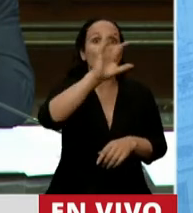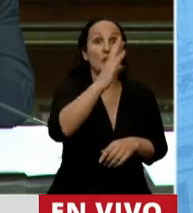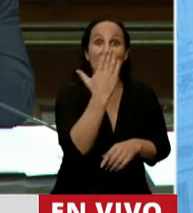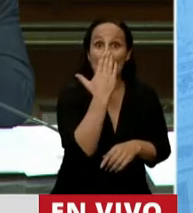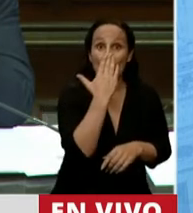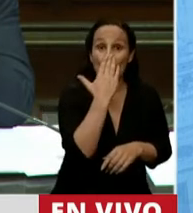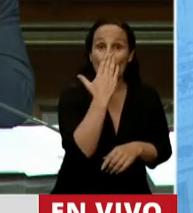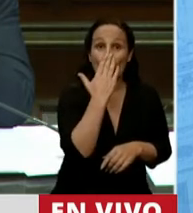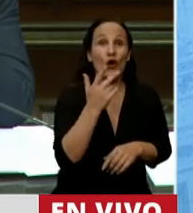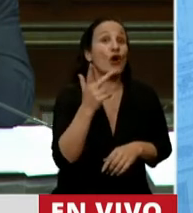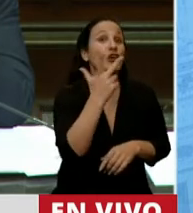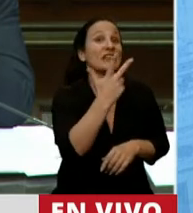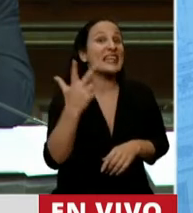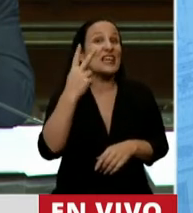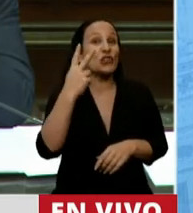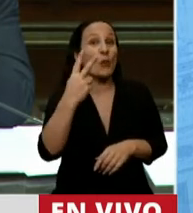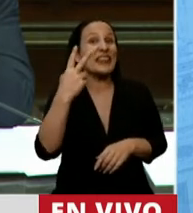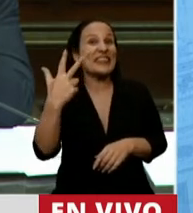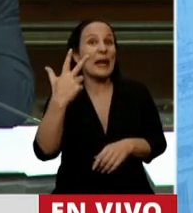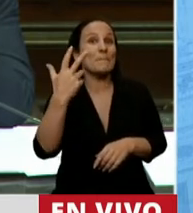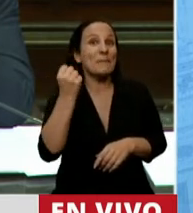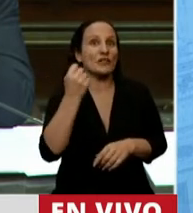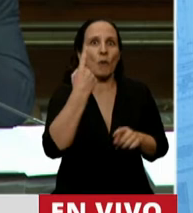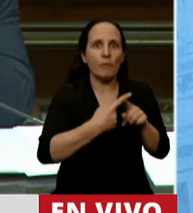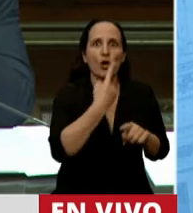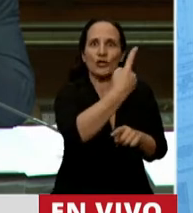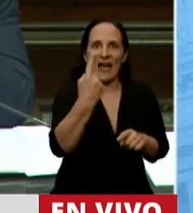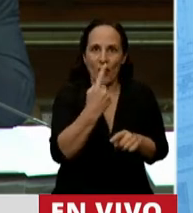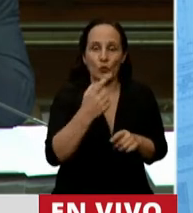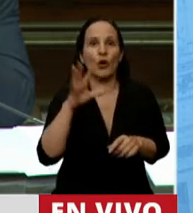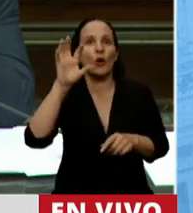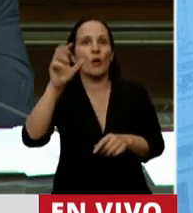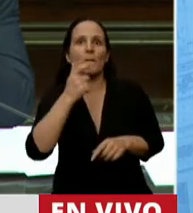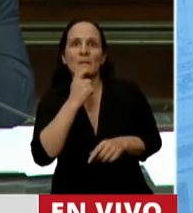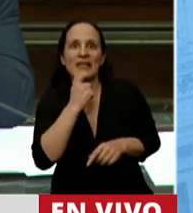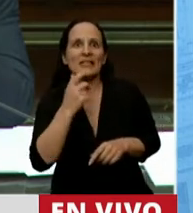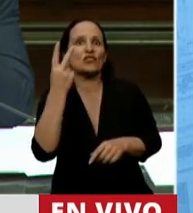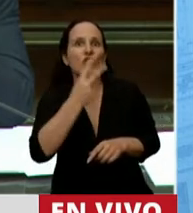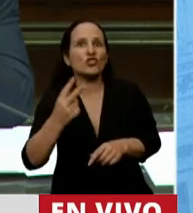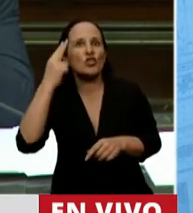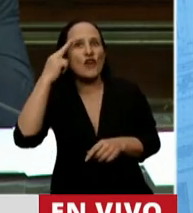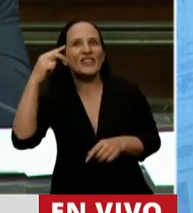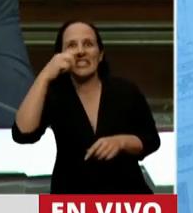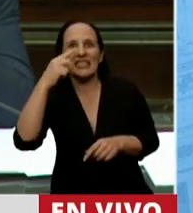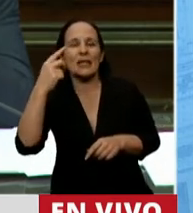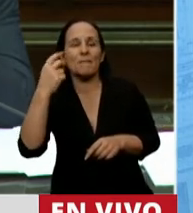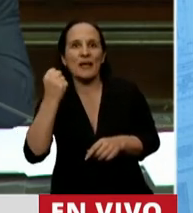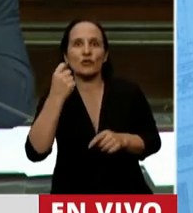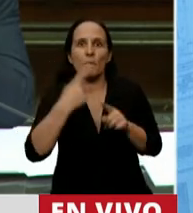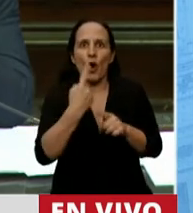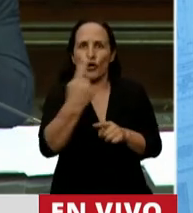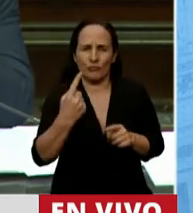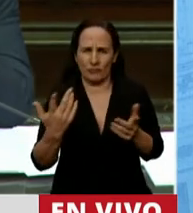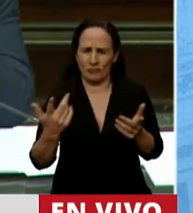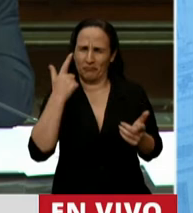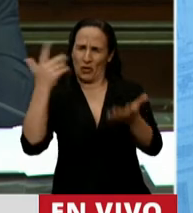Córdoba recibió apenas 323 pesos por habitante o Mendoza, 297 pesos por habitante. No son